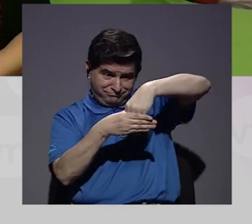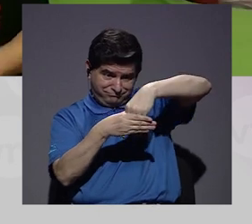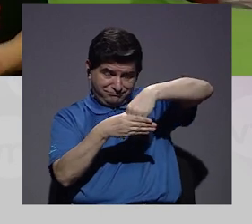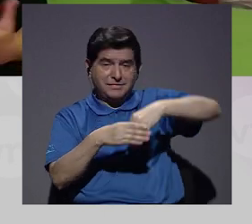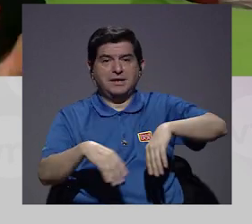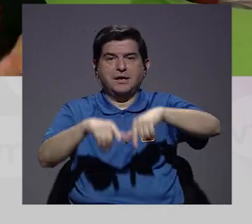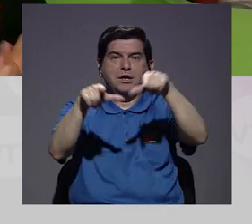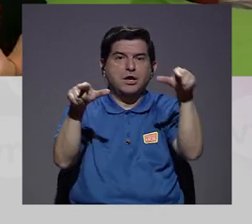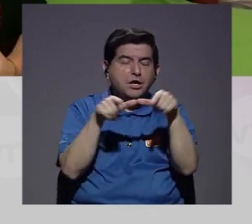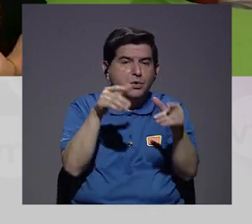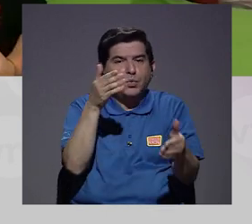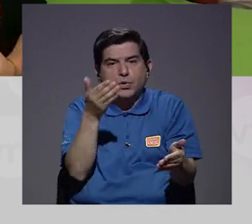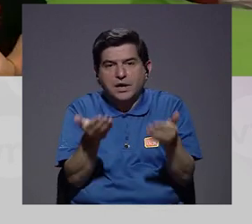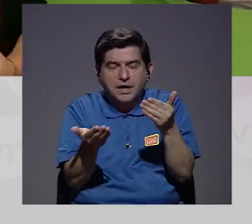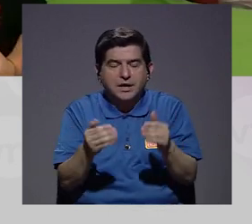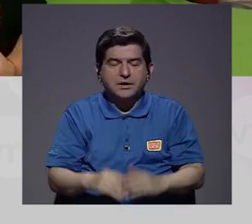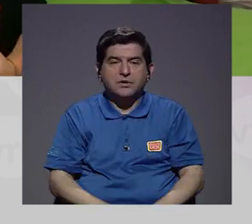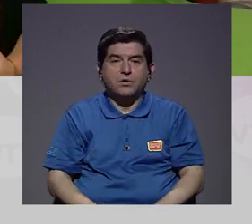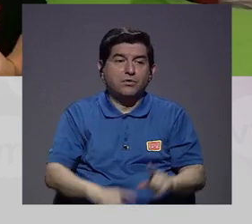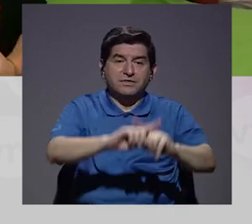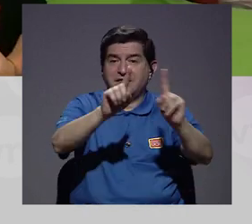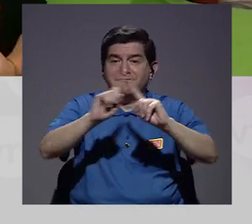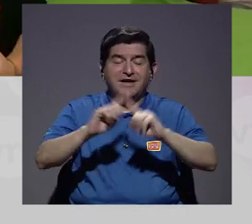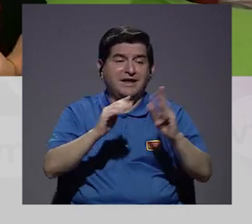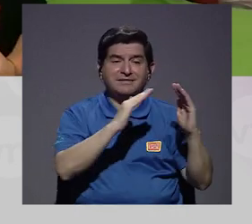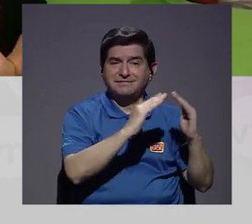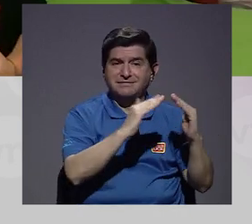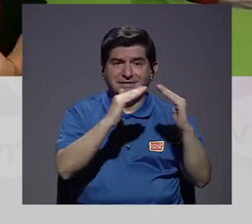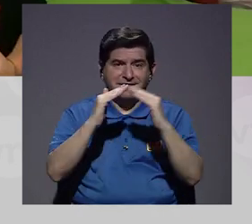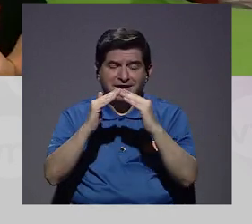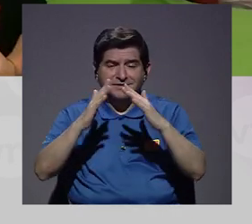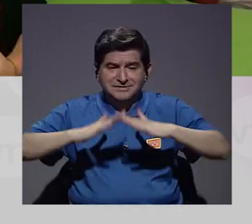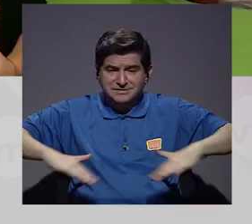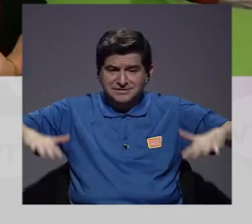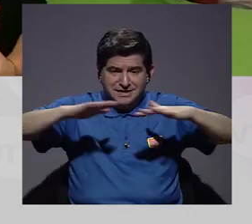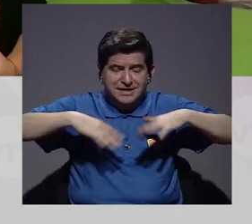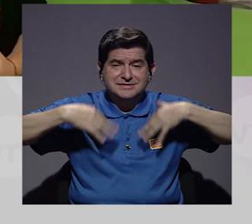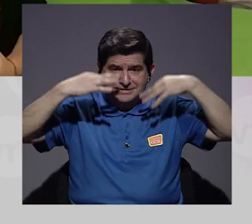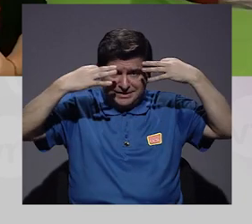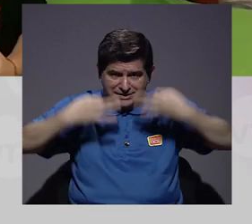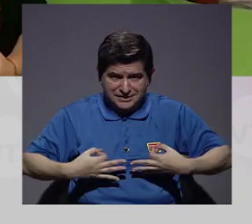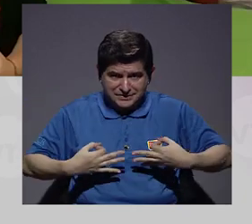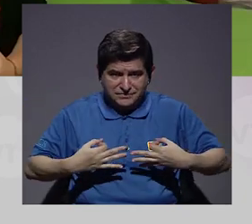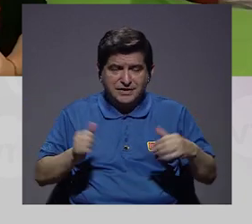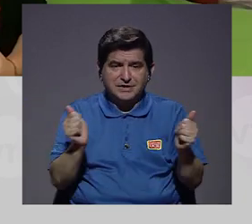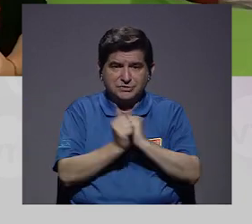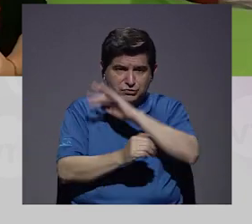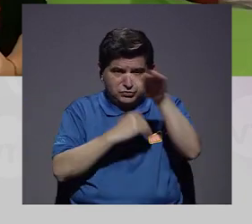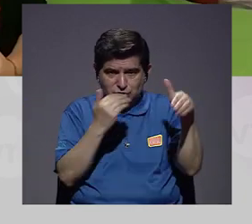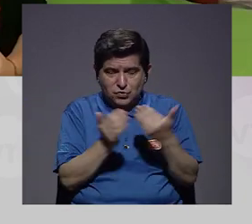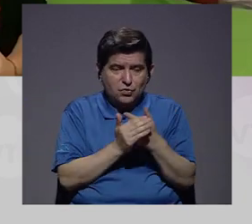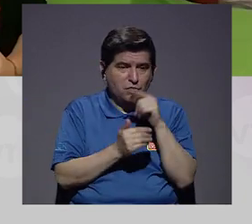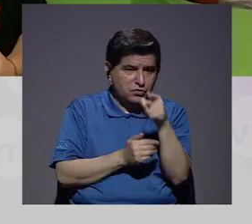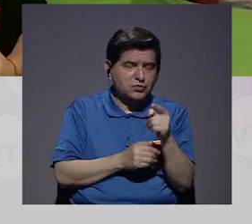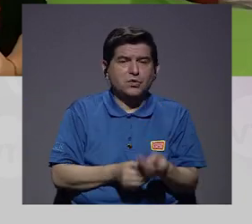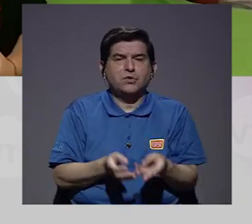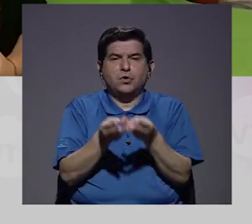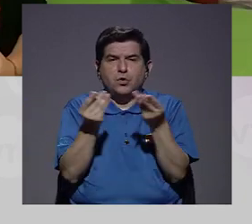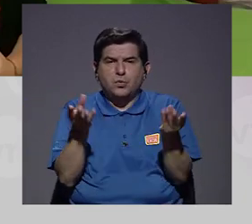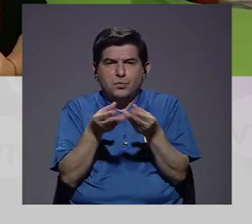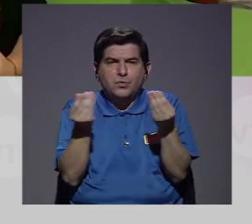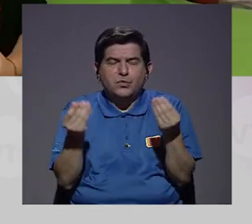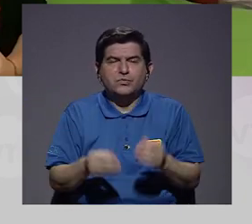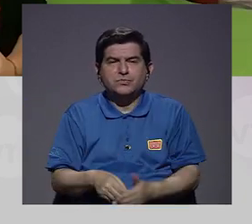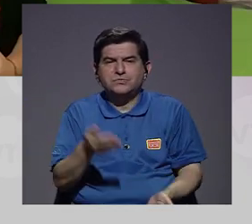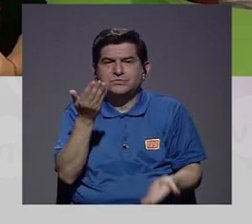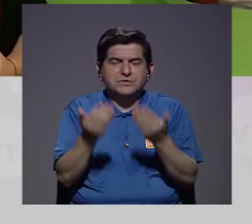Y que hay lugares también, ahora hay casas de casas que incluso su espacio físico, con todo ahí, ¿verdad? También les va a